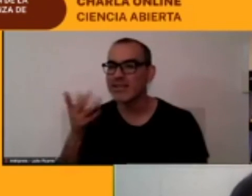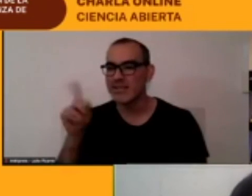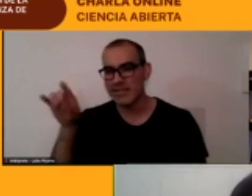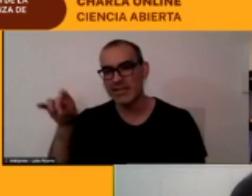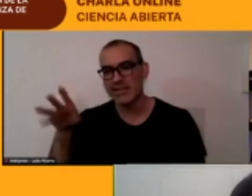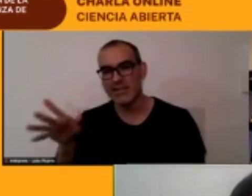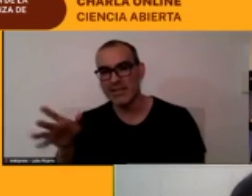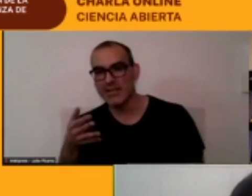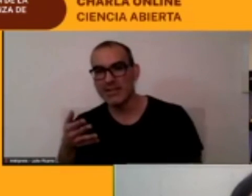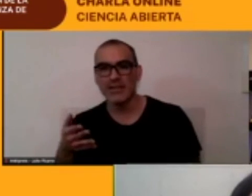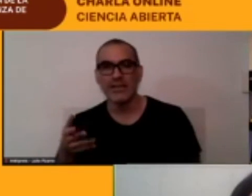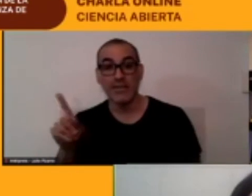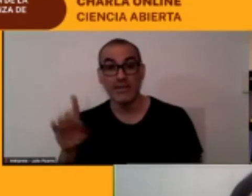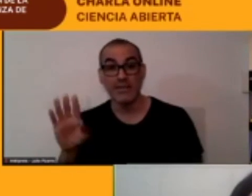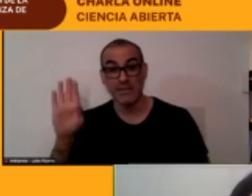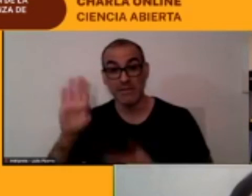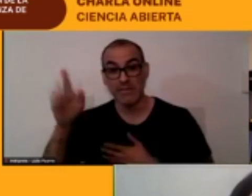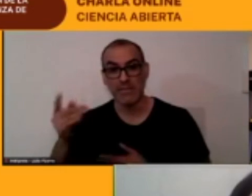Anita María Varón